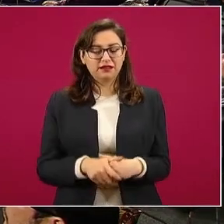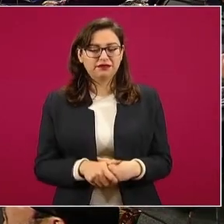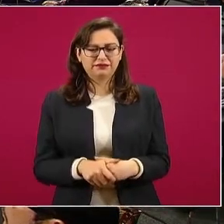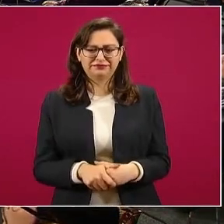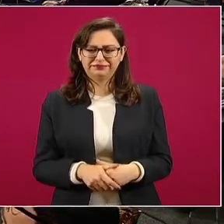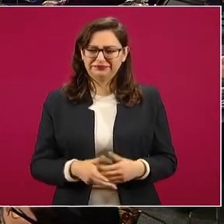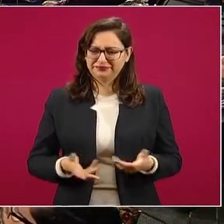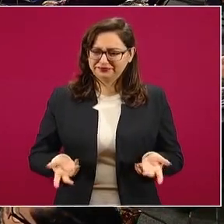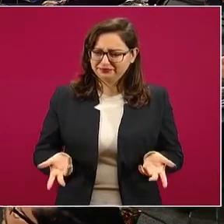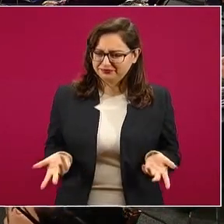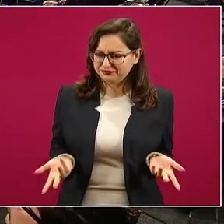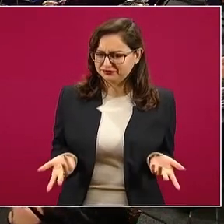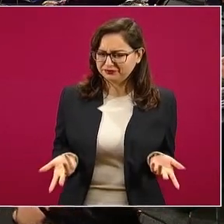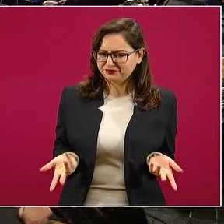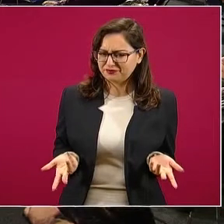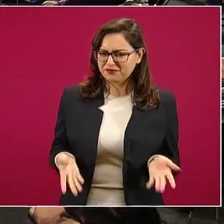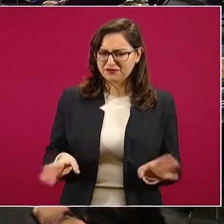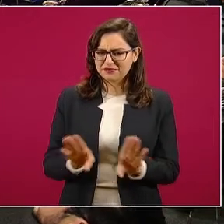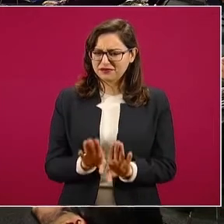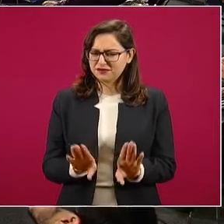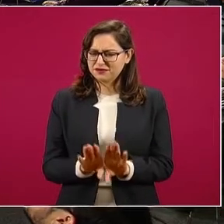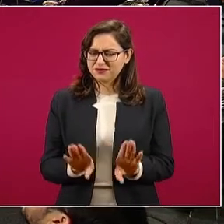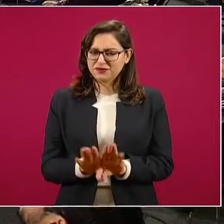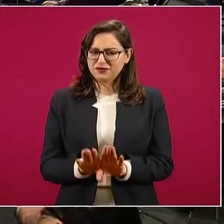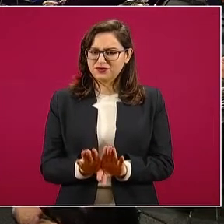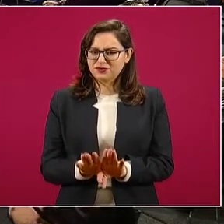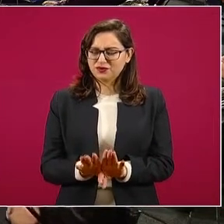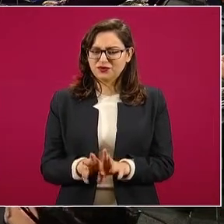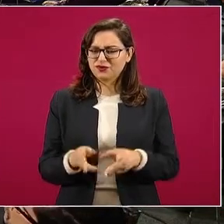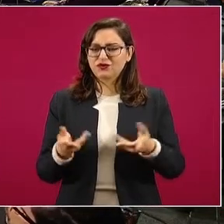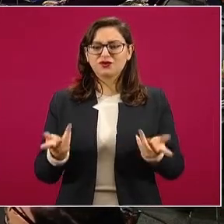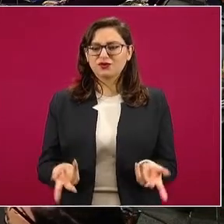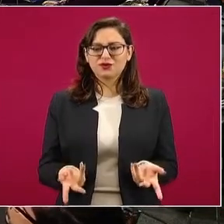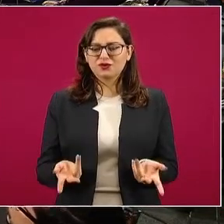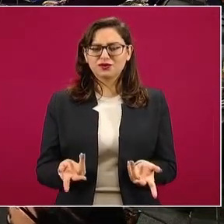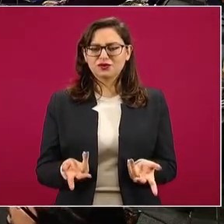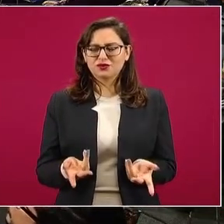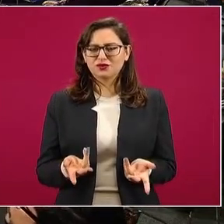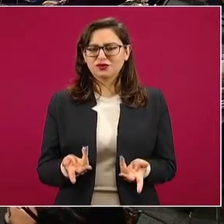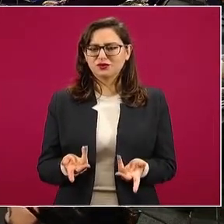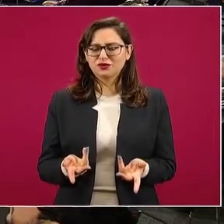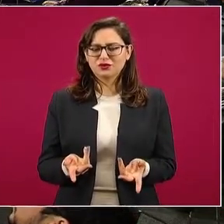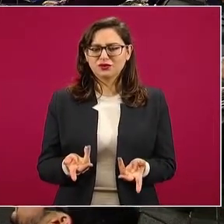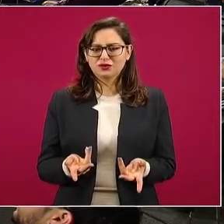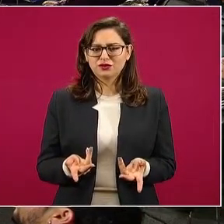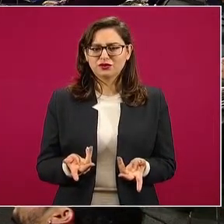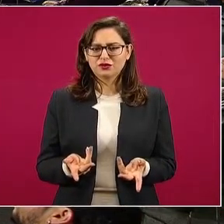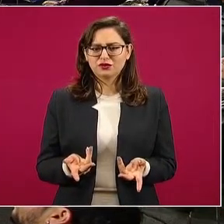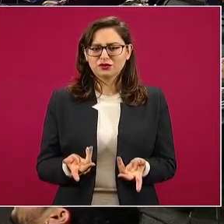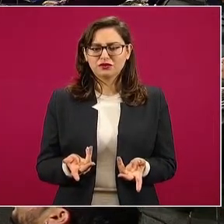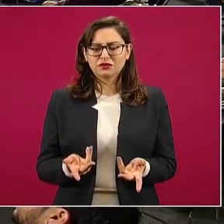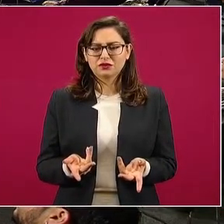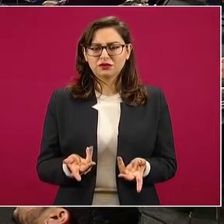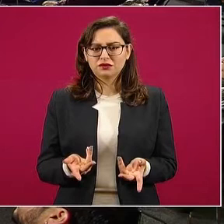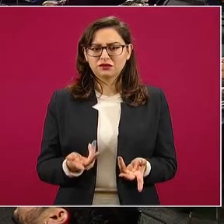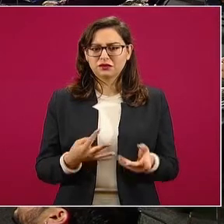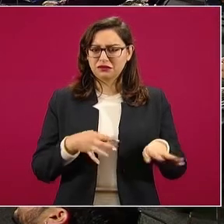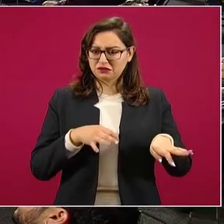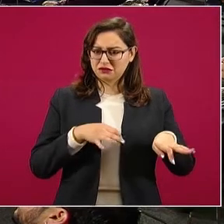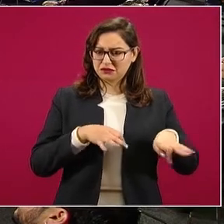Vamos a estar promoviendo empleos